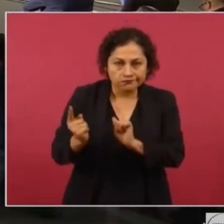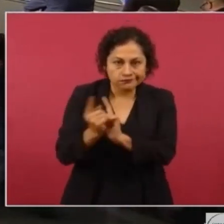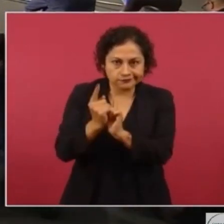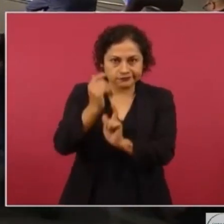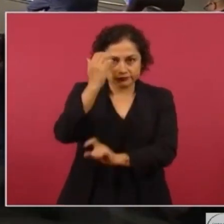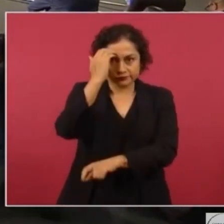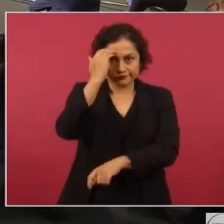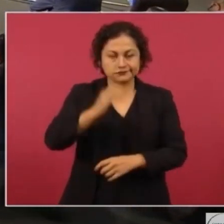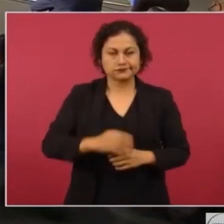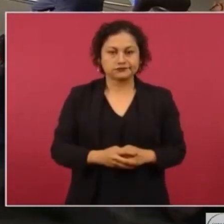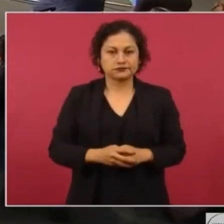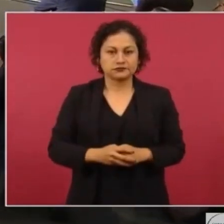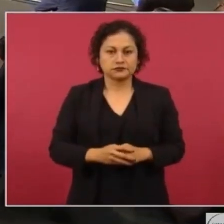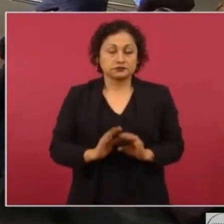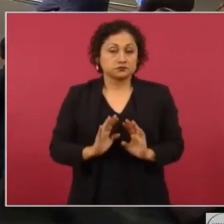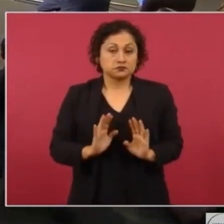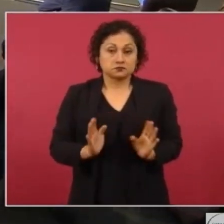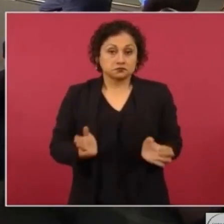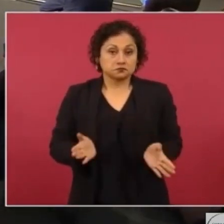Hasta ahí.